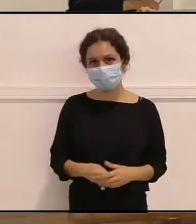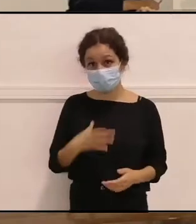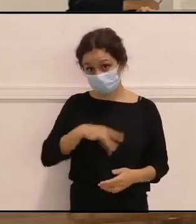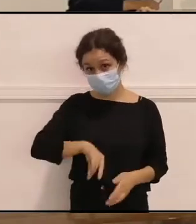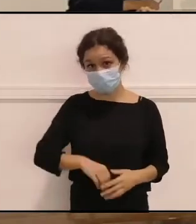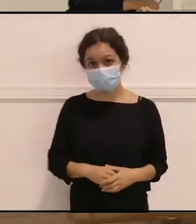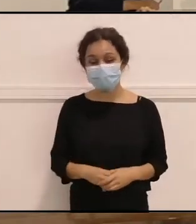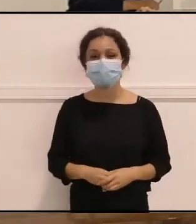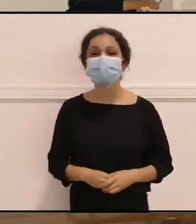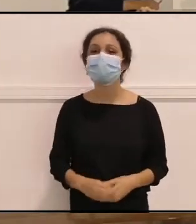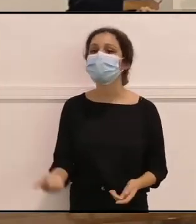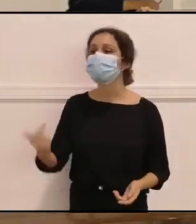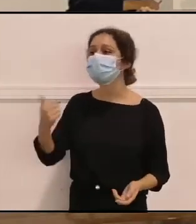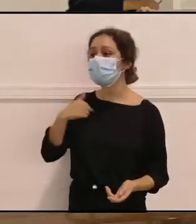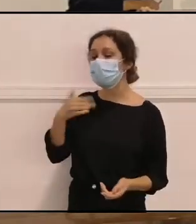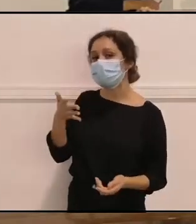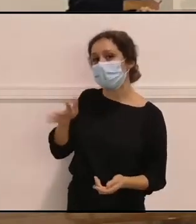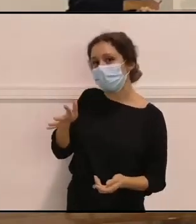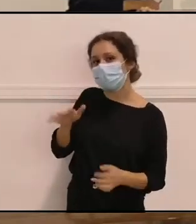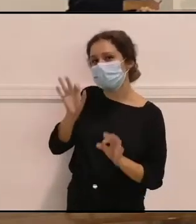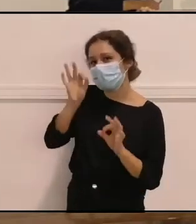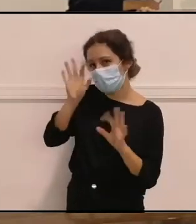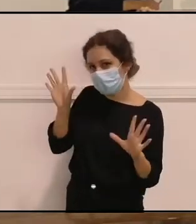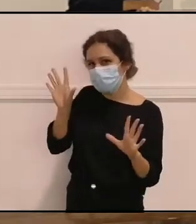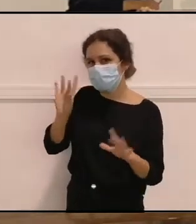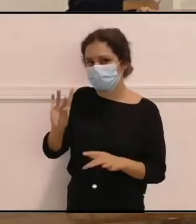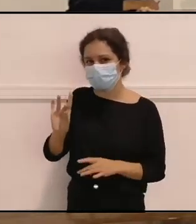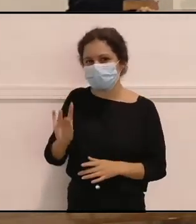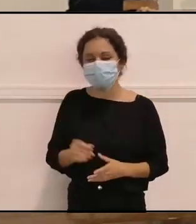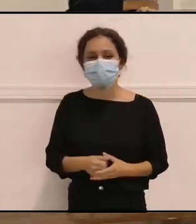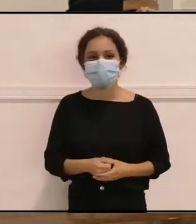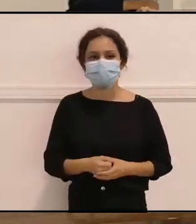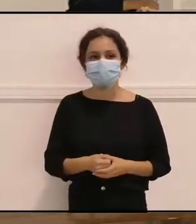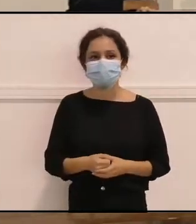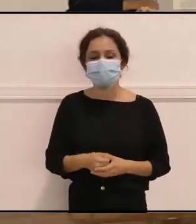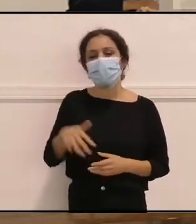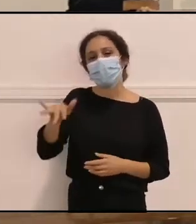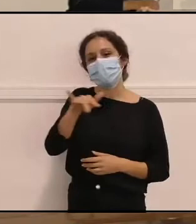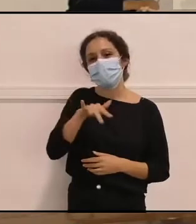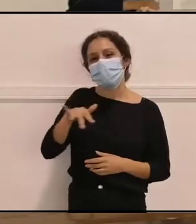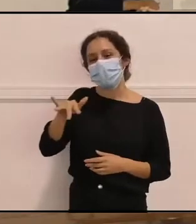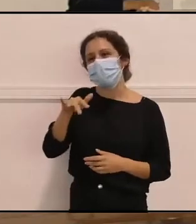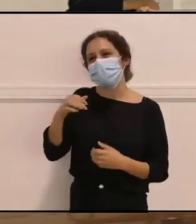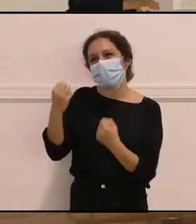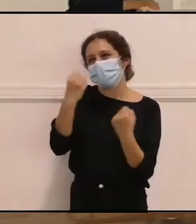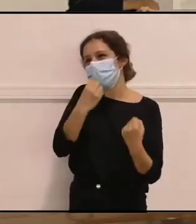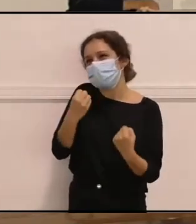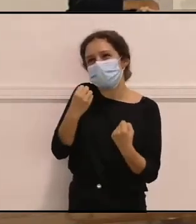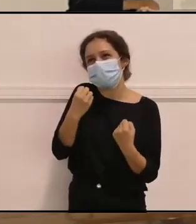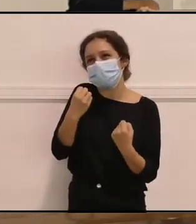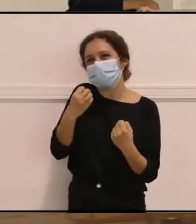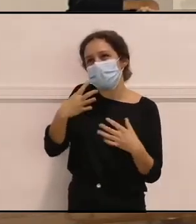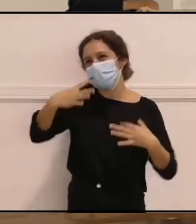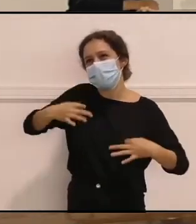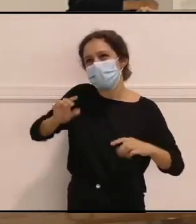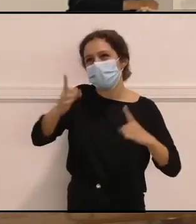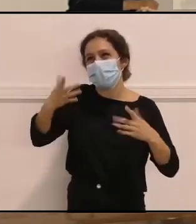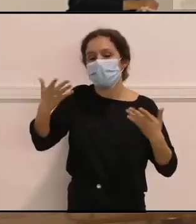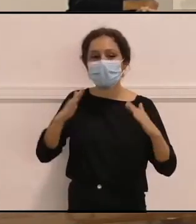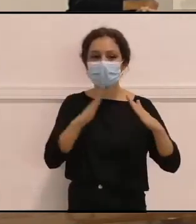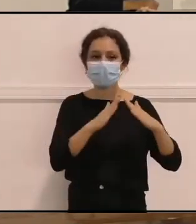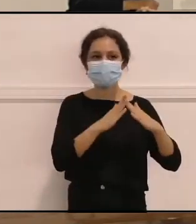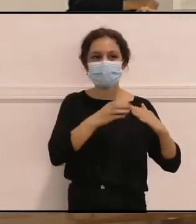Pues yo, más o menos, si lo tengo claro, como mi espacio más seguro, creo que es la casa de mi abuela,